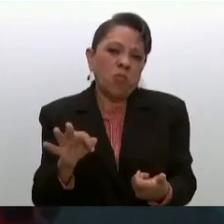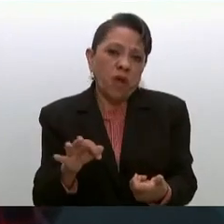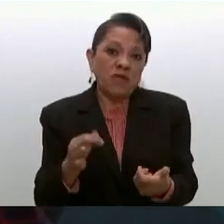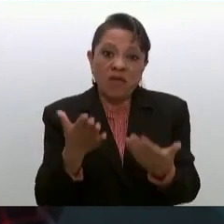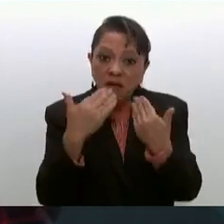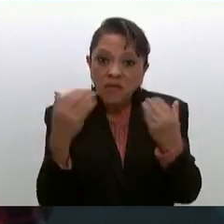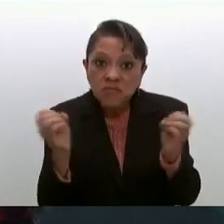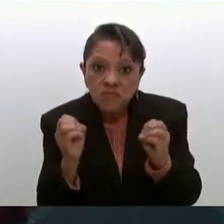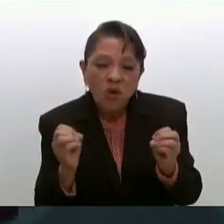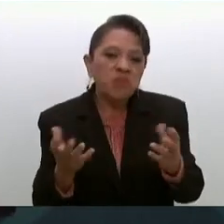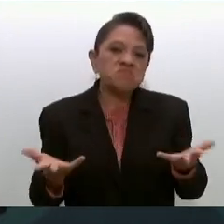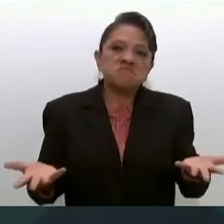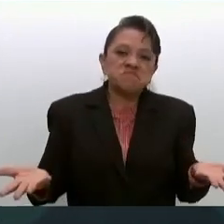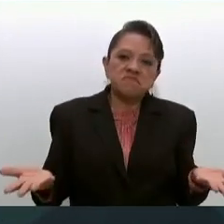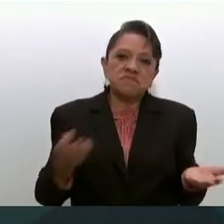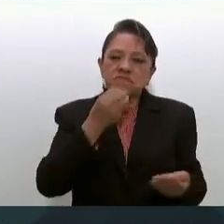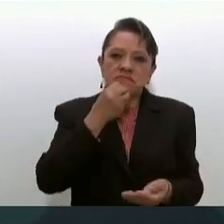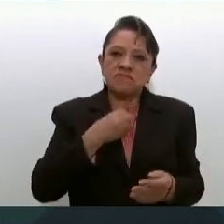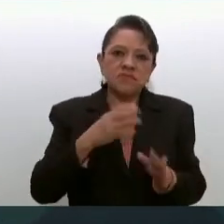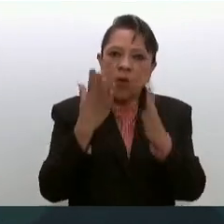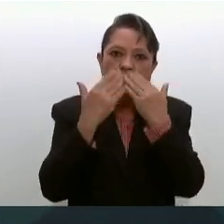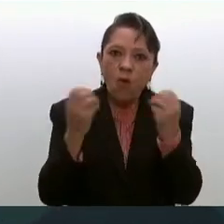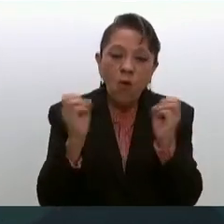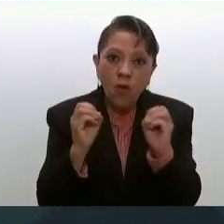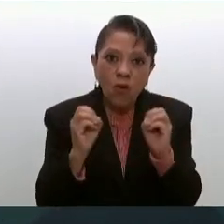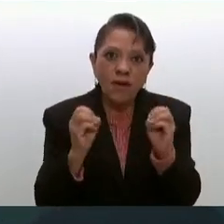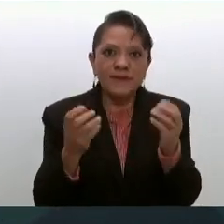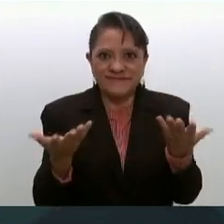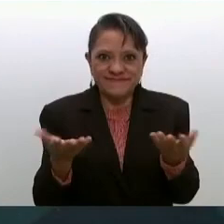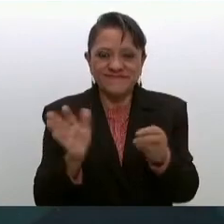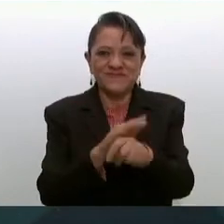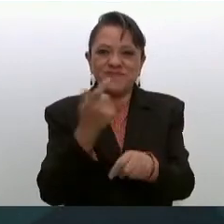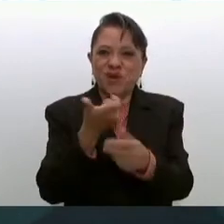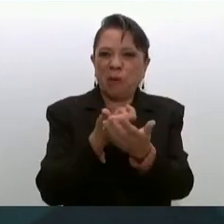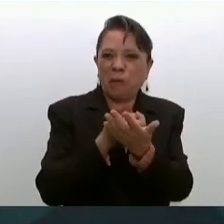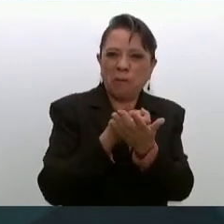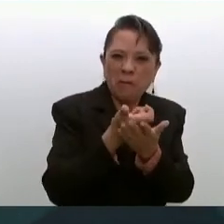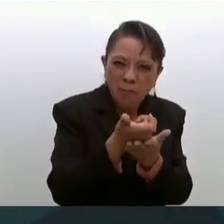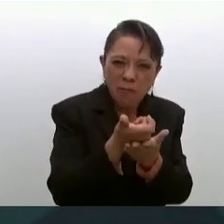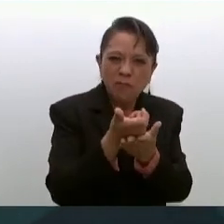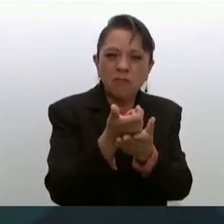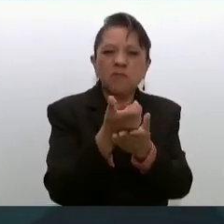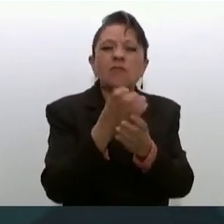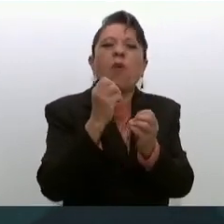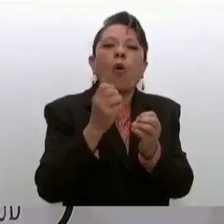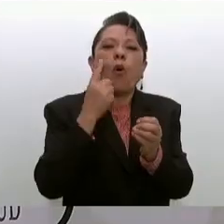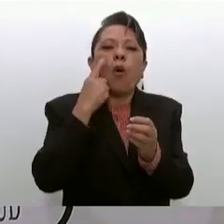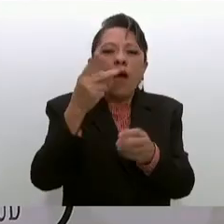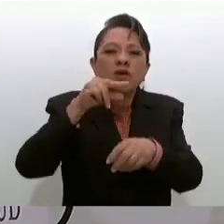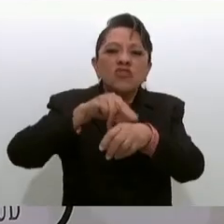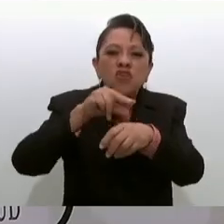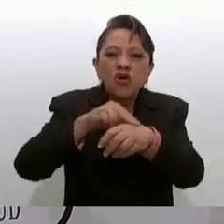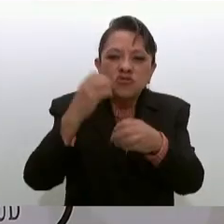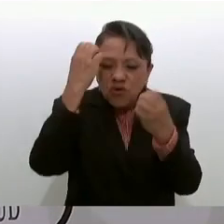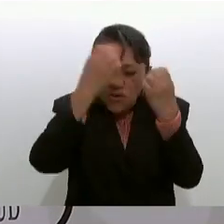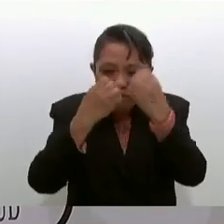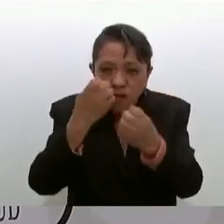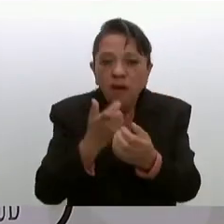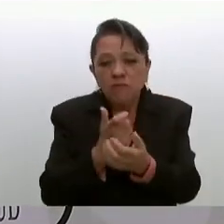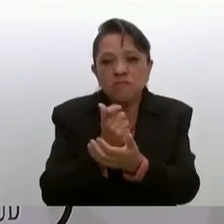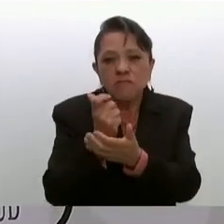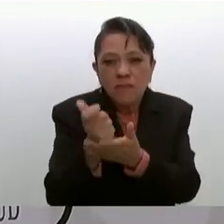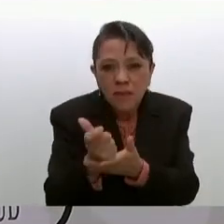una cuota una consulta o